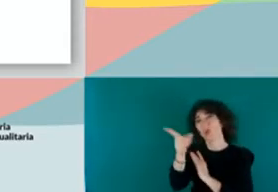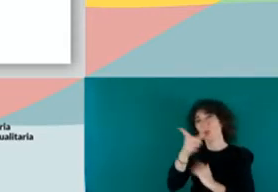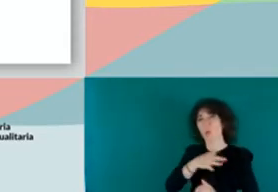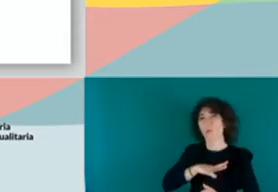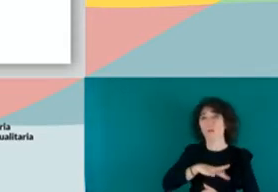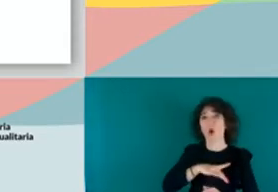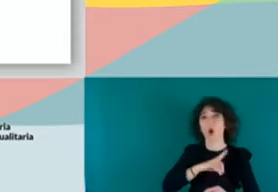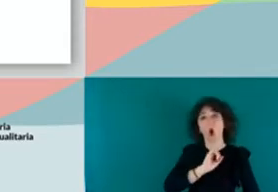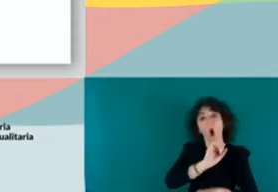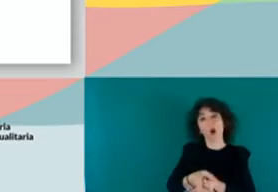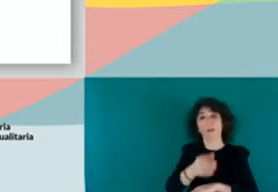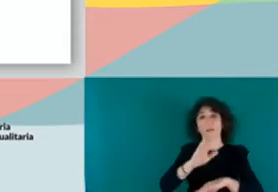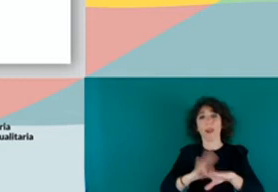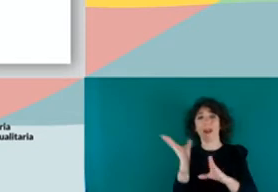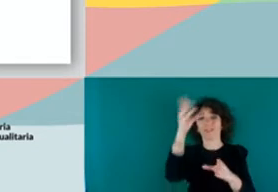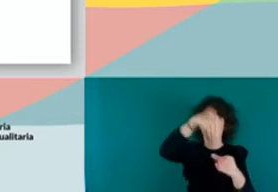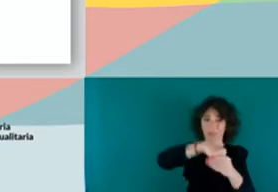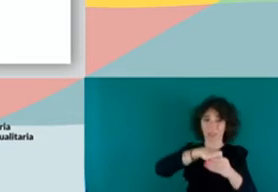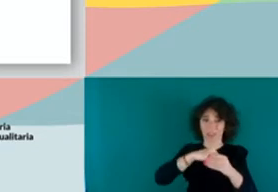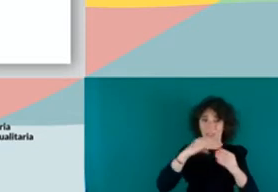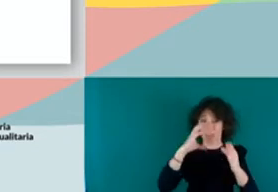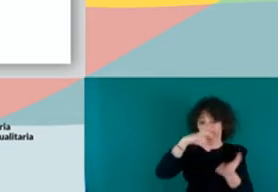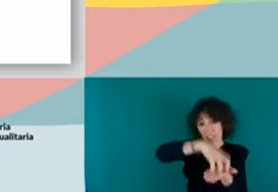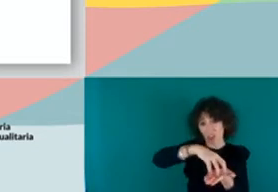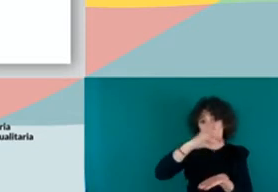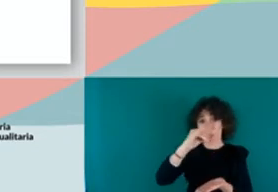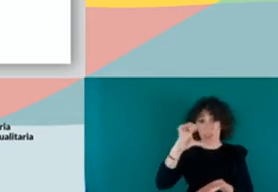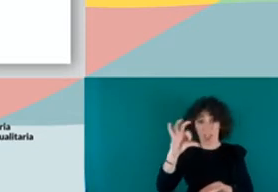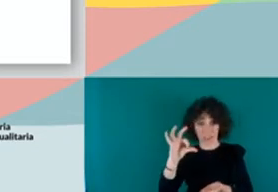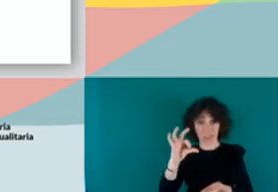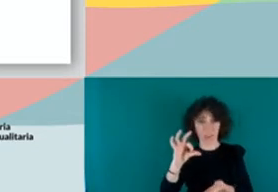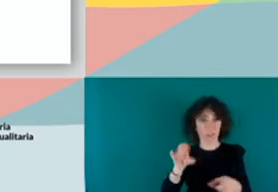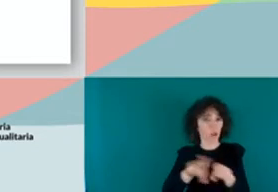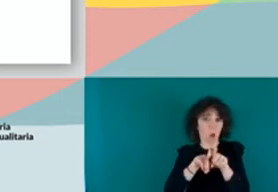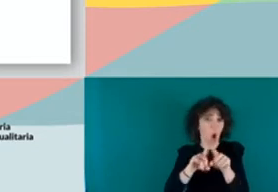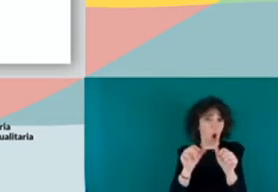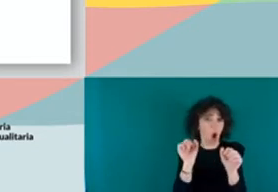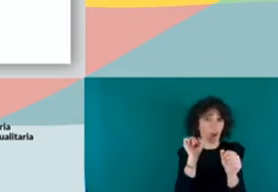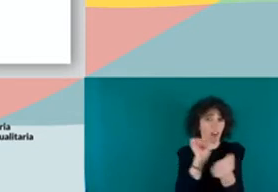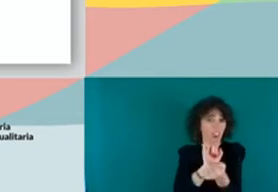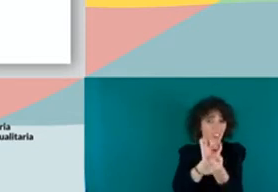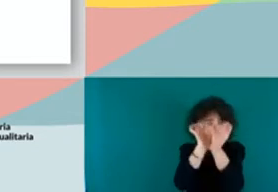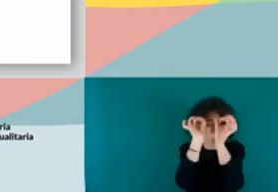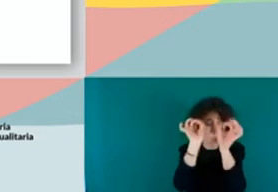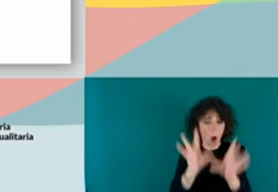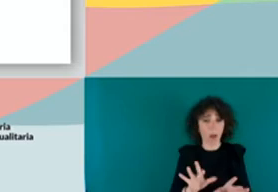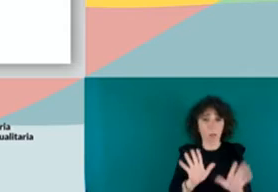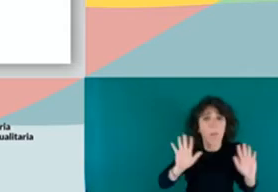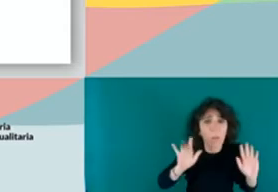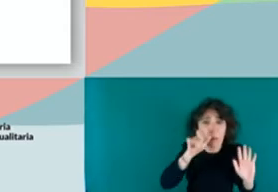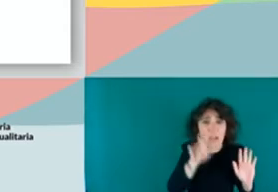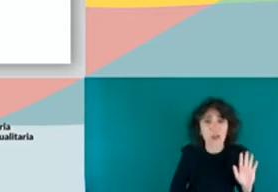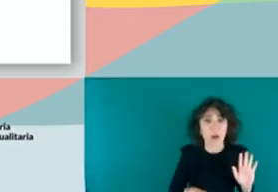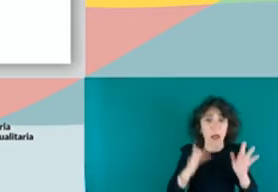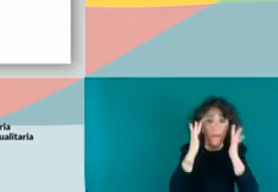orden de internamiento en un CIE. Un CIE es prácticamente una cárcel. Una cárcel para personas que no han cometido un delito. Es como